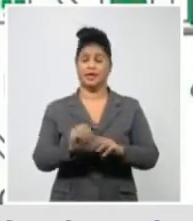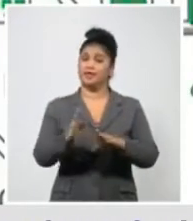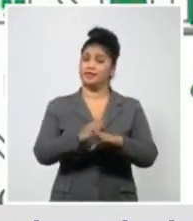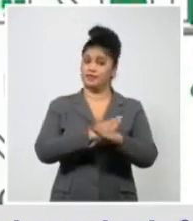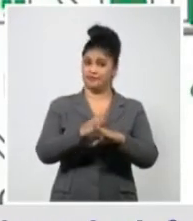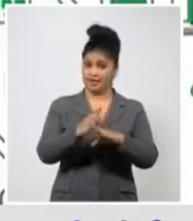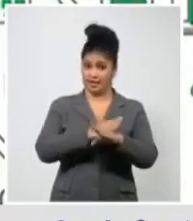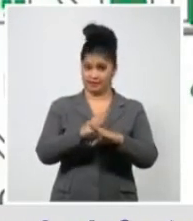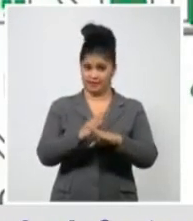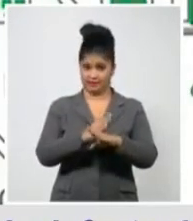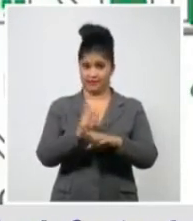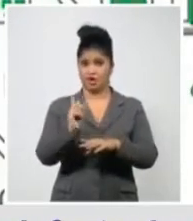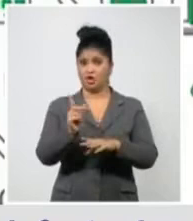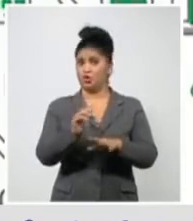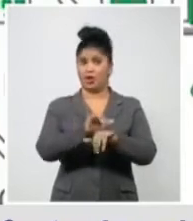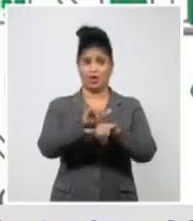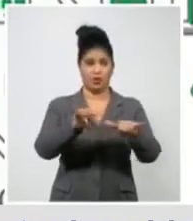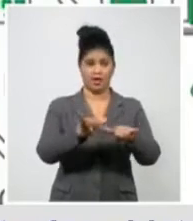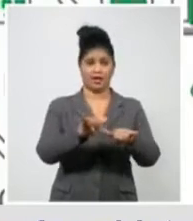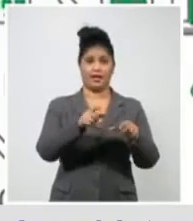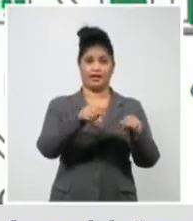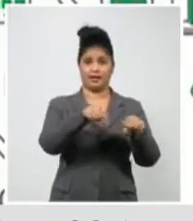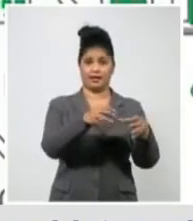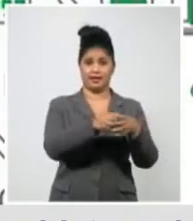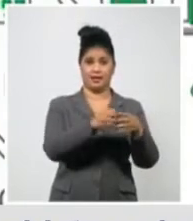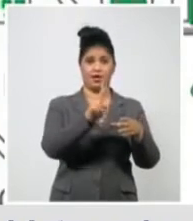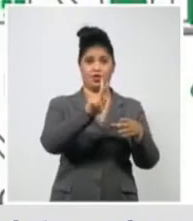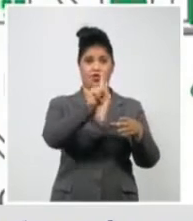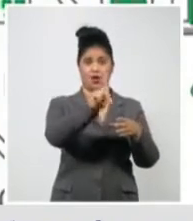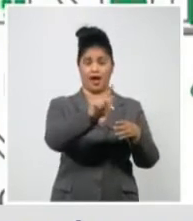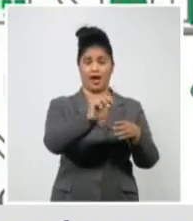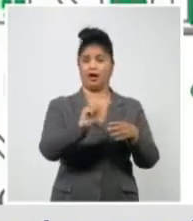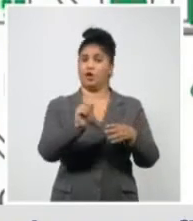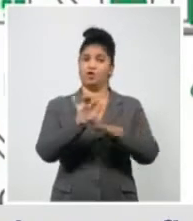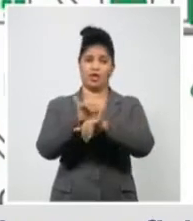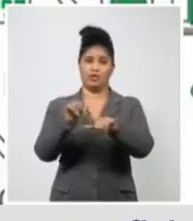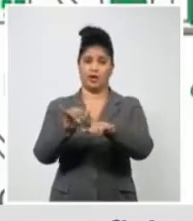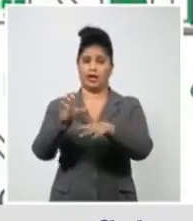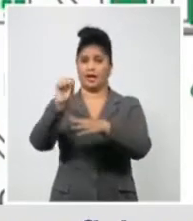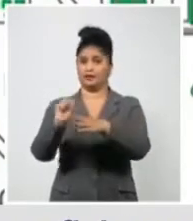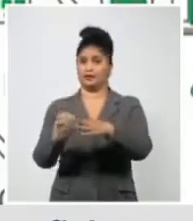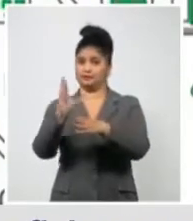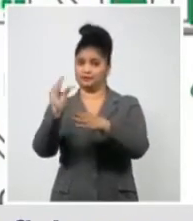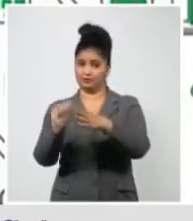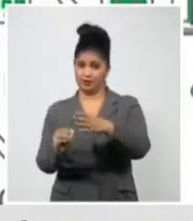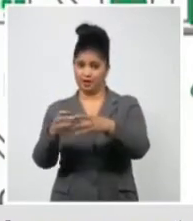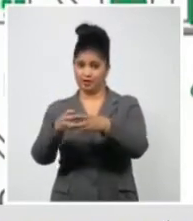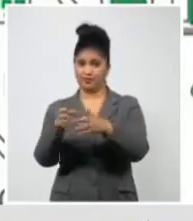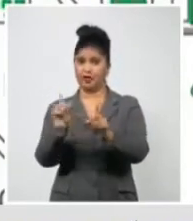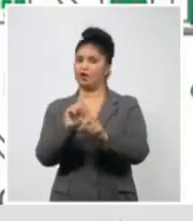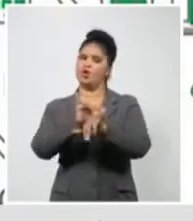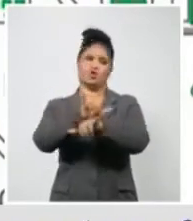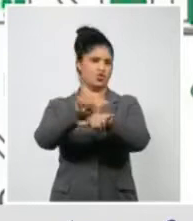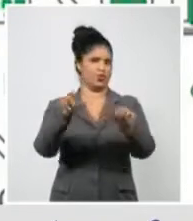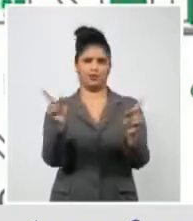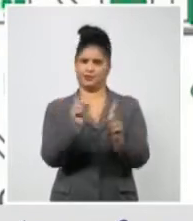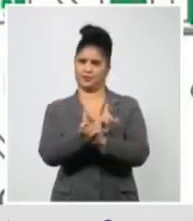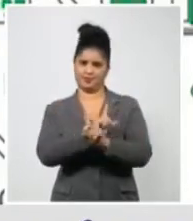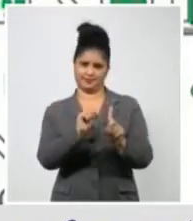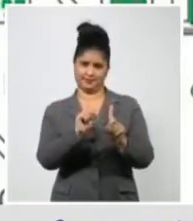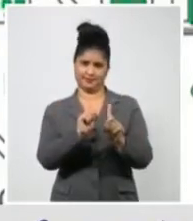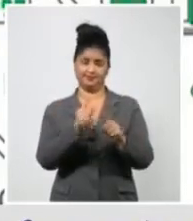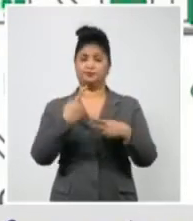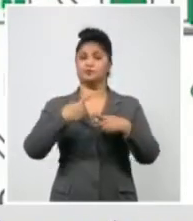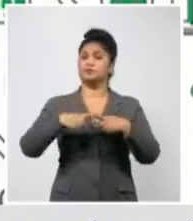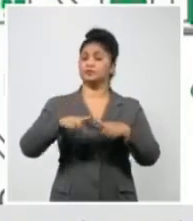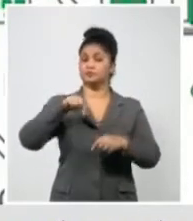Cuba está trabajando en esta línea. Hay un grupo, y todo este estudio está un grupo integrado por especialistas de